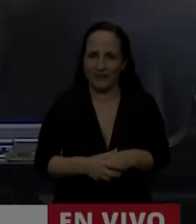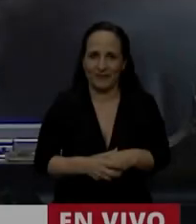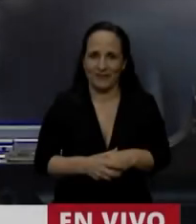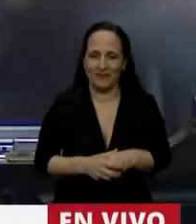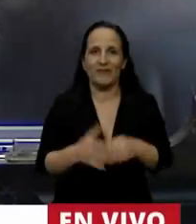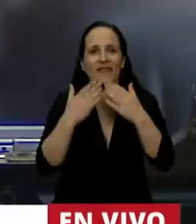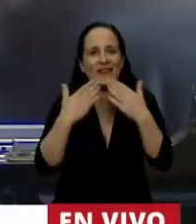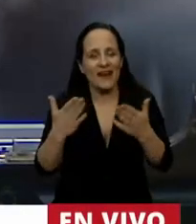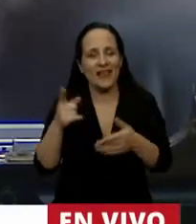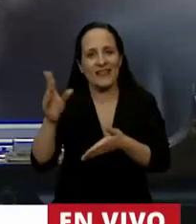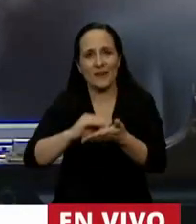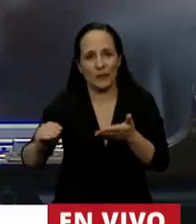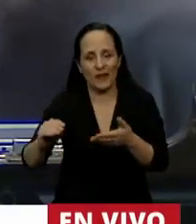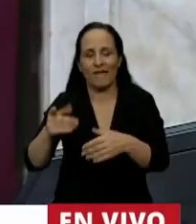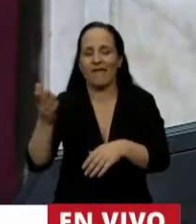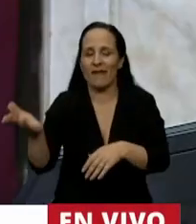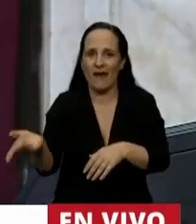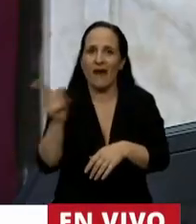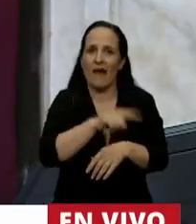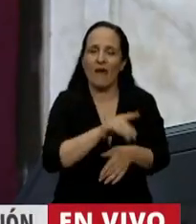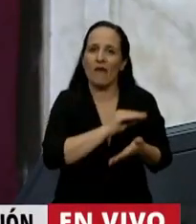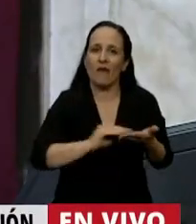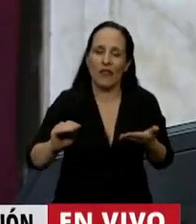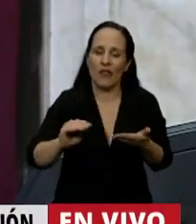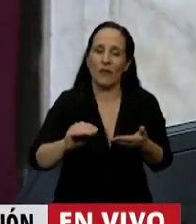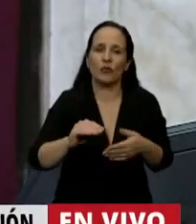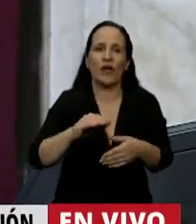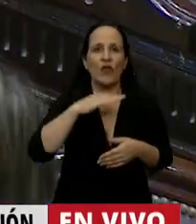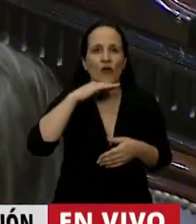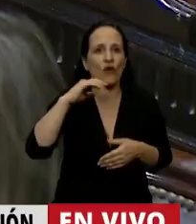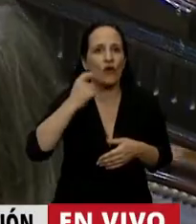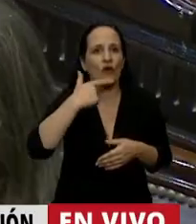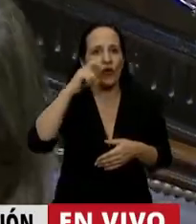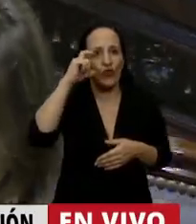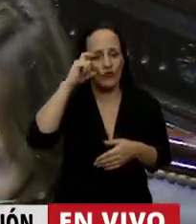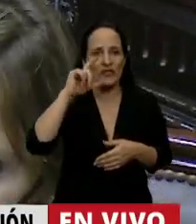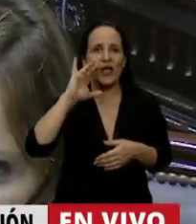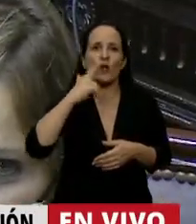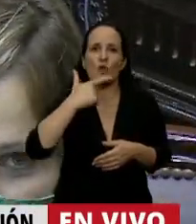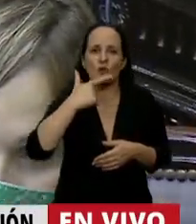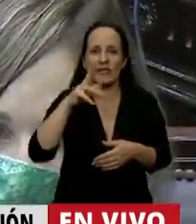En el uso de la palabra, el diputado José Luis Ramón.